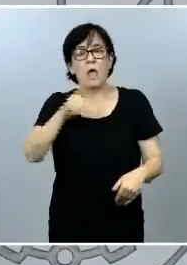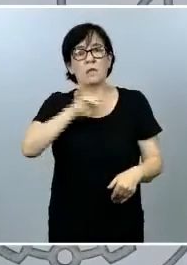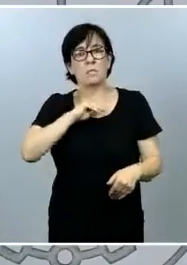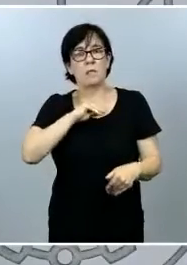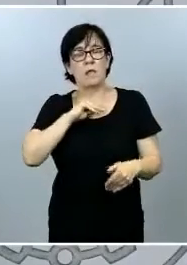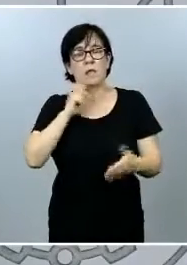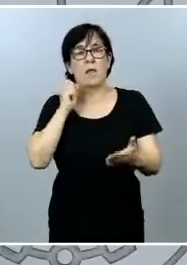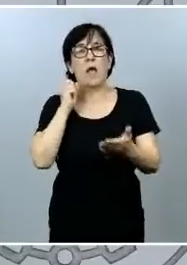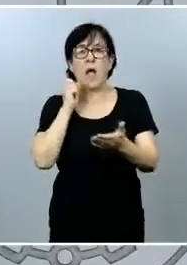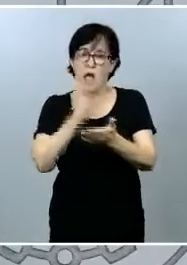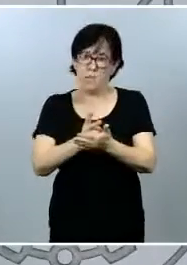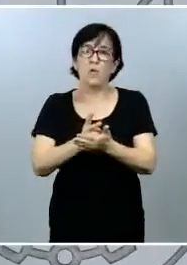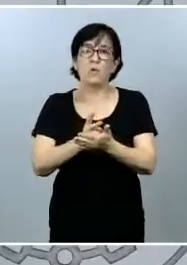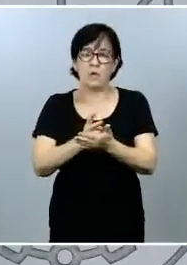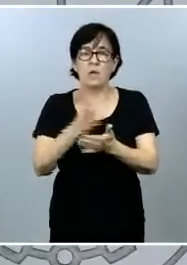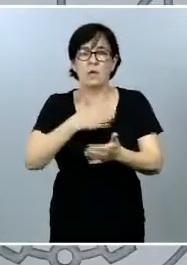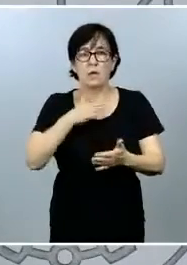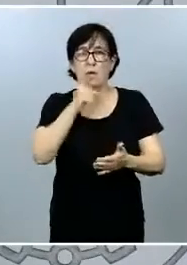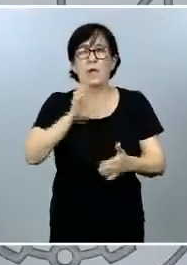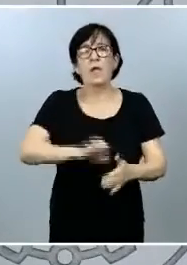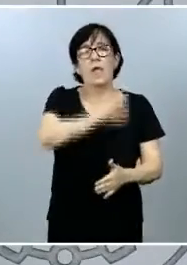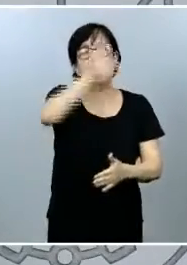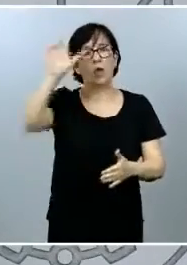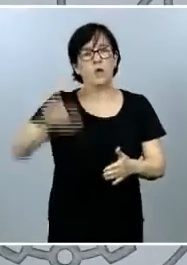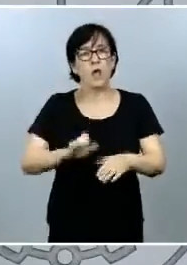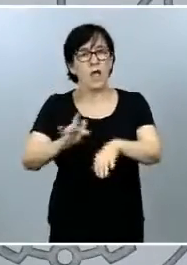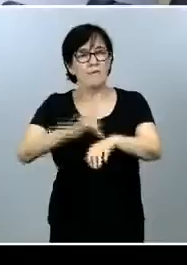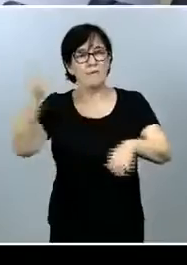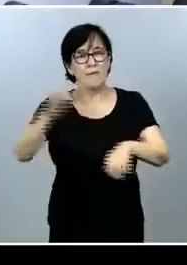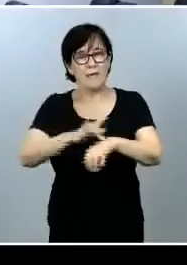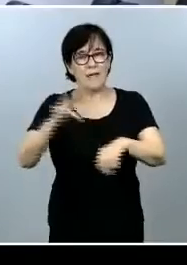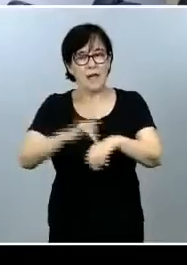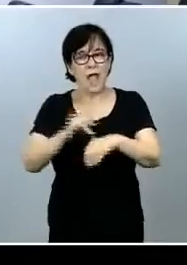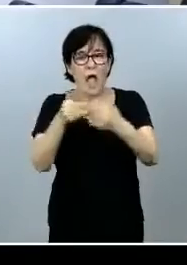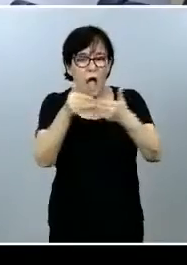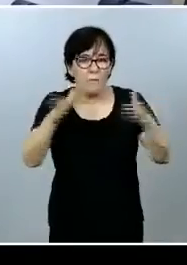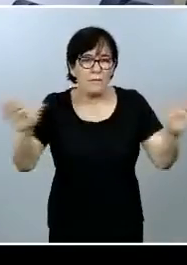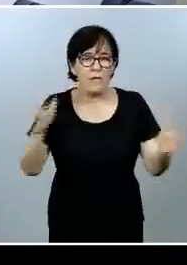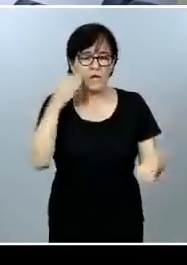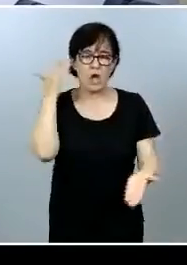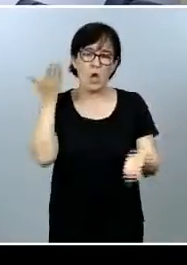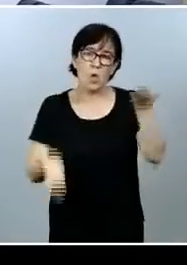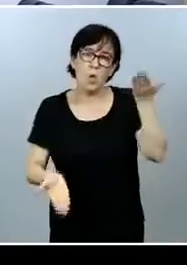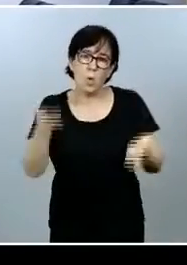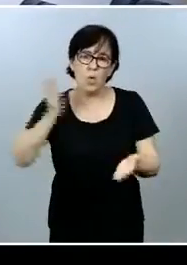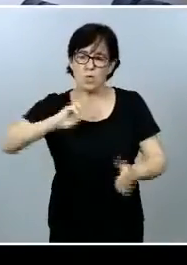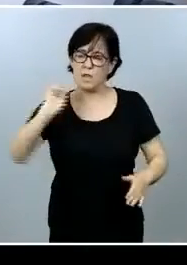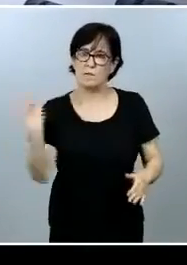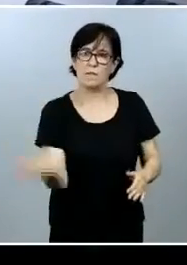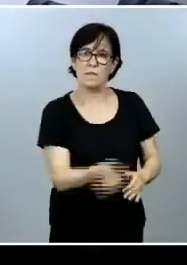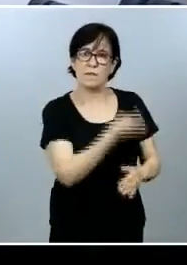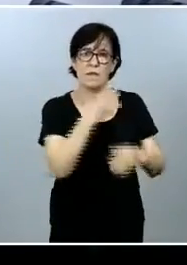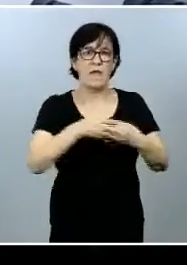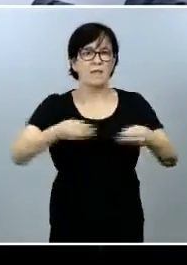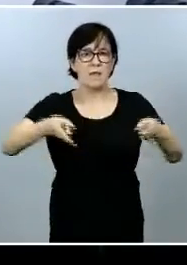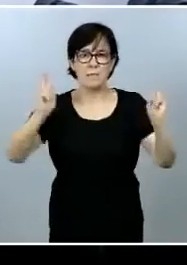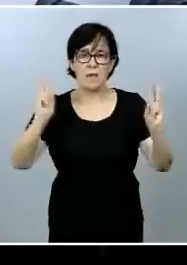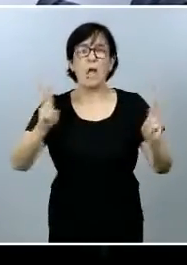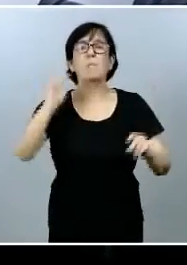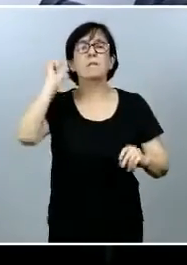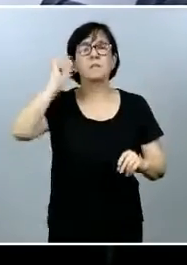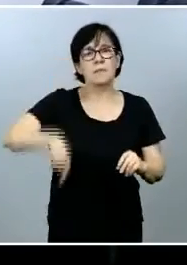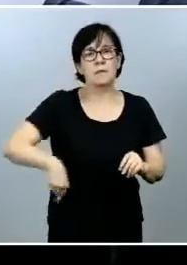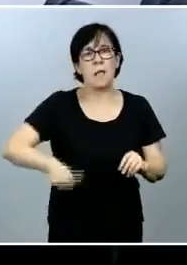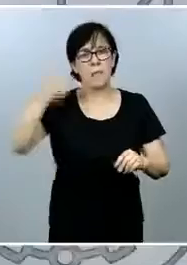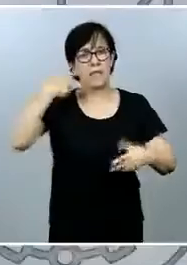una vez más por una Europa digital que sea abierta, justa, diversa, democrática, pero también más